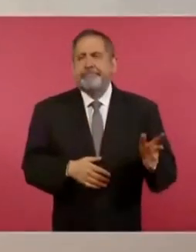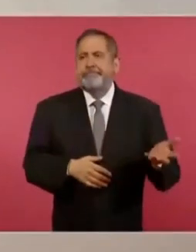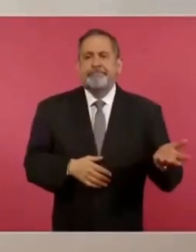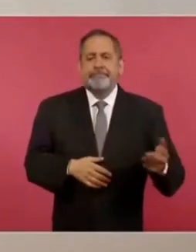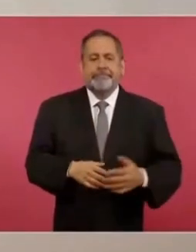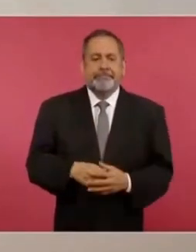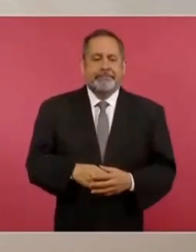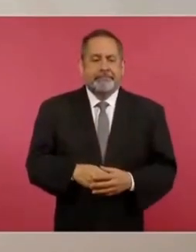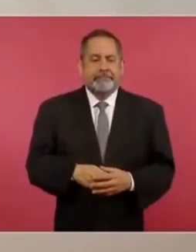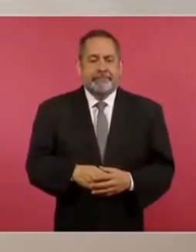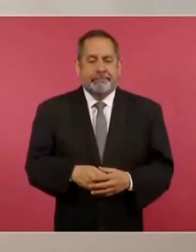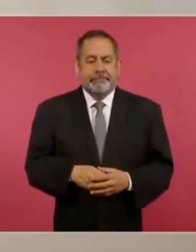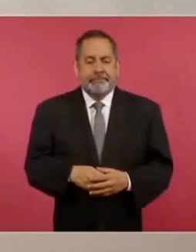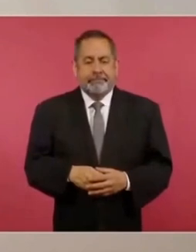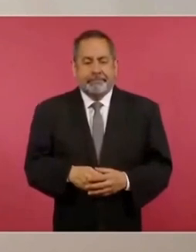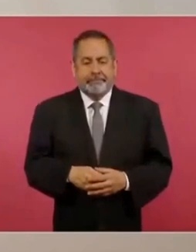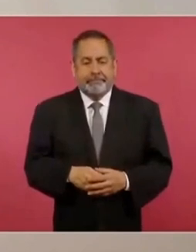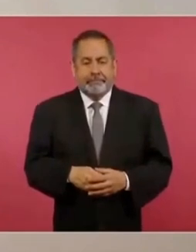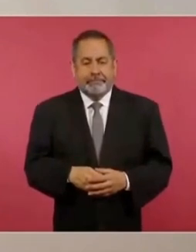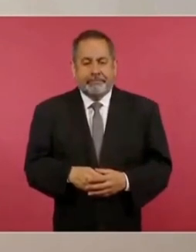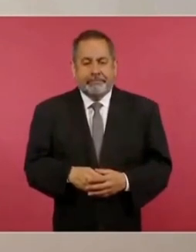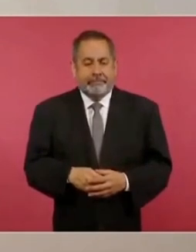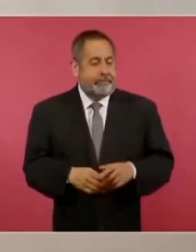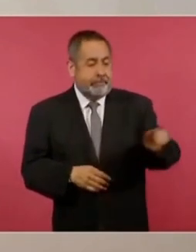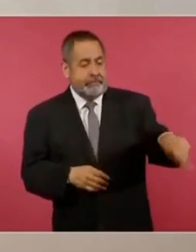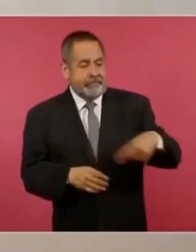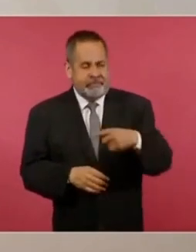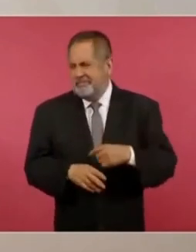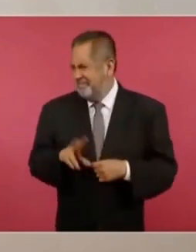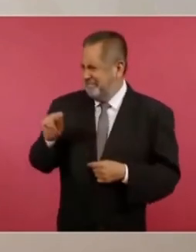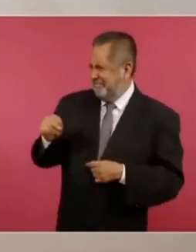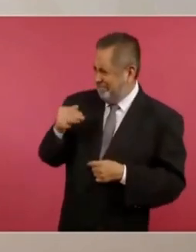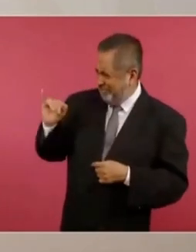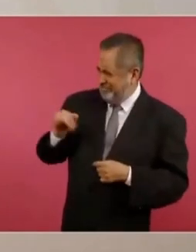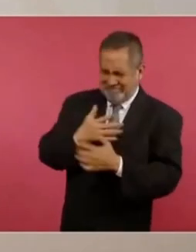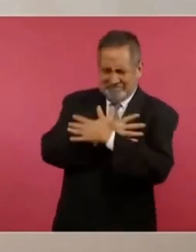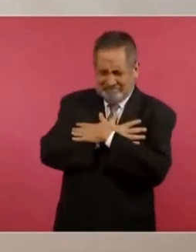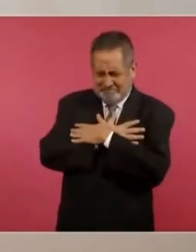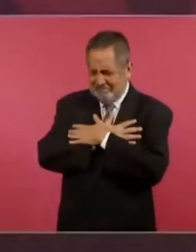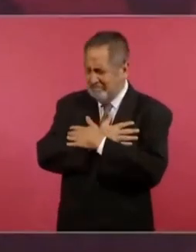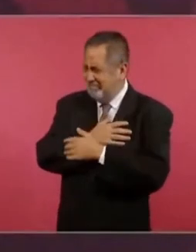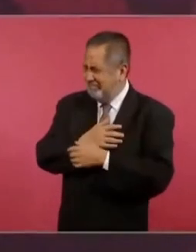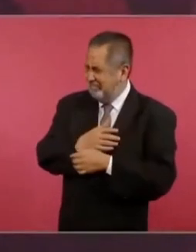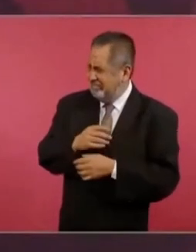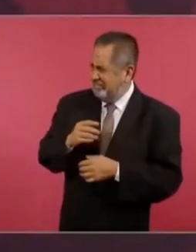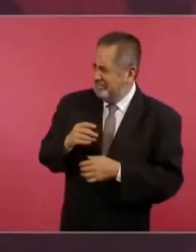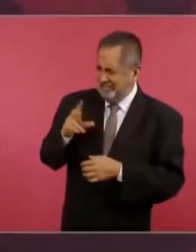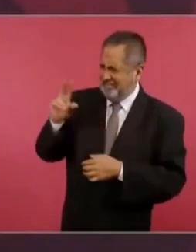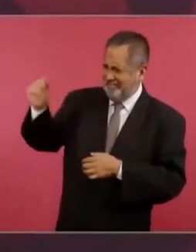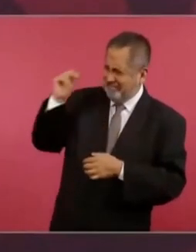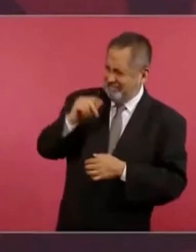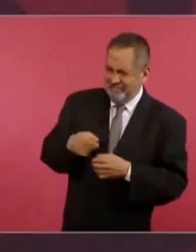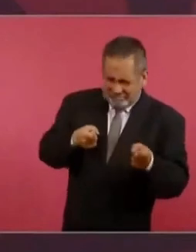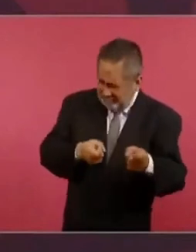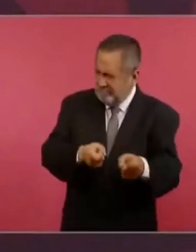abrazos no balazos. Y luego,